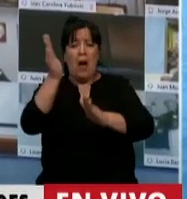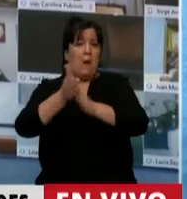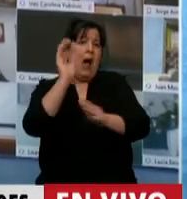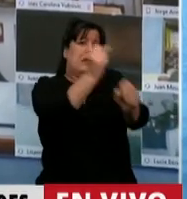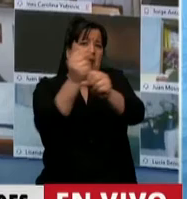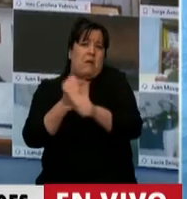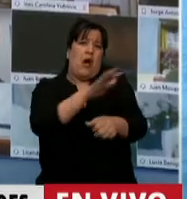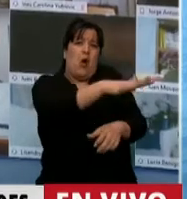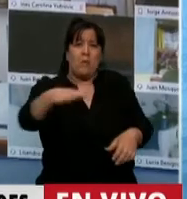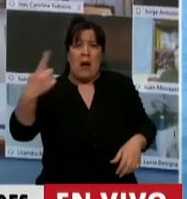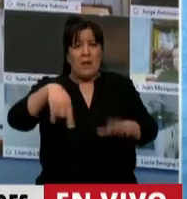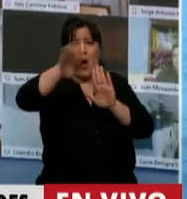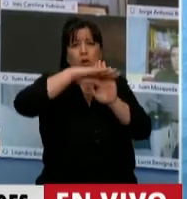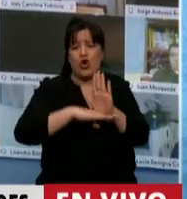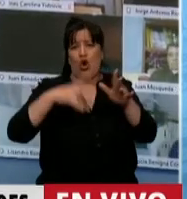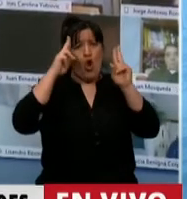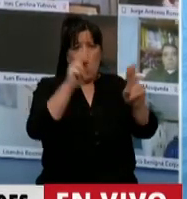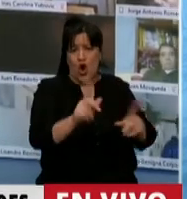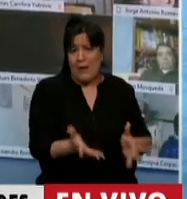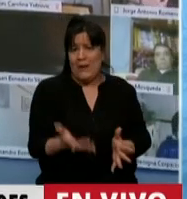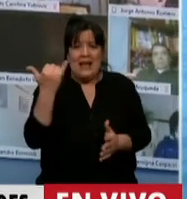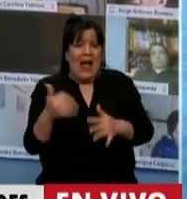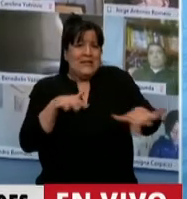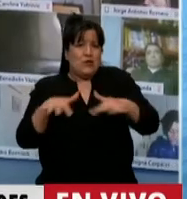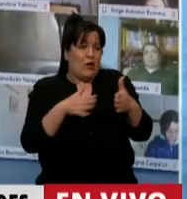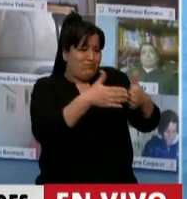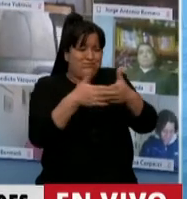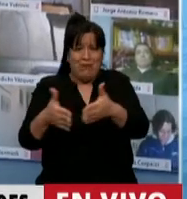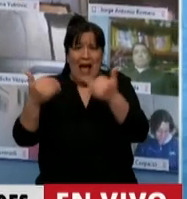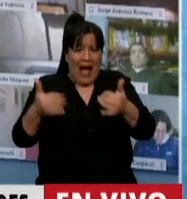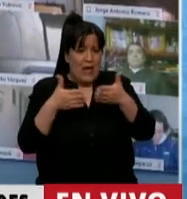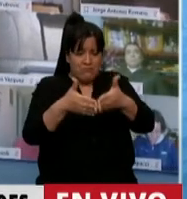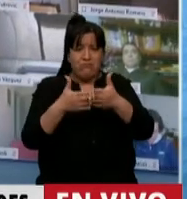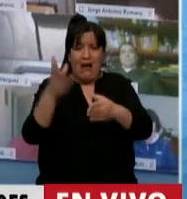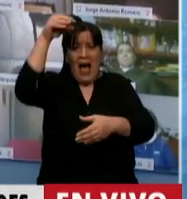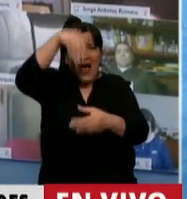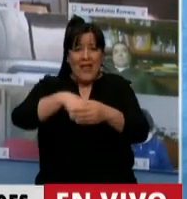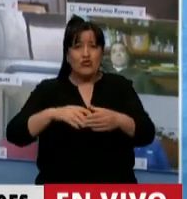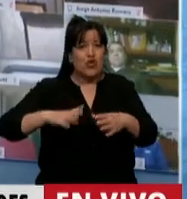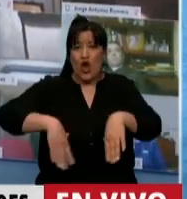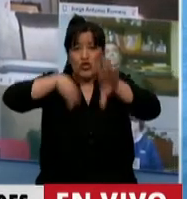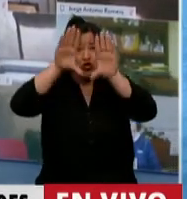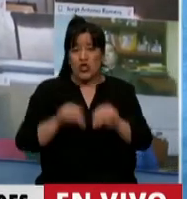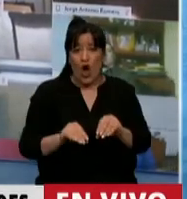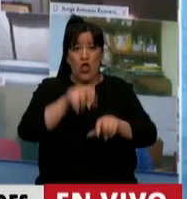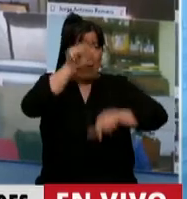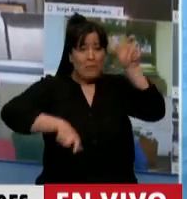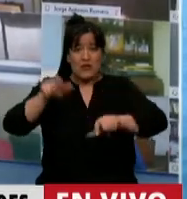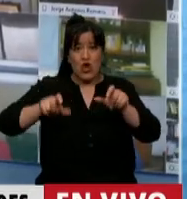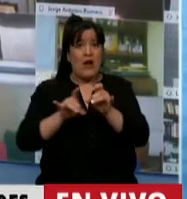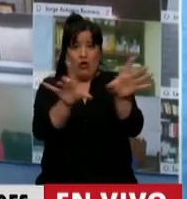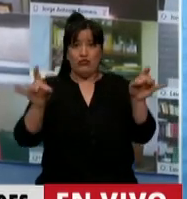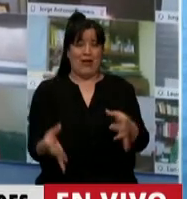al mar sin que se respeten los protocolos y tenemos esta situación de buques enteros con todo su personal